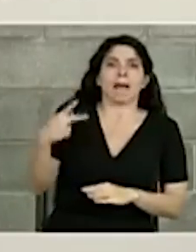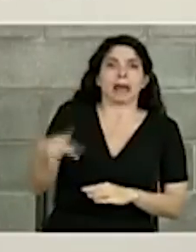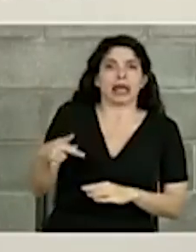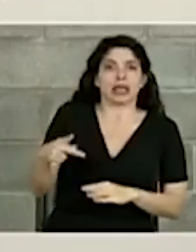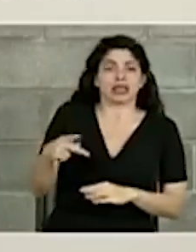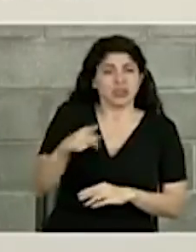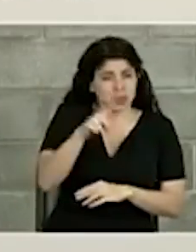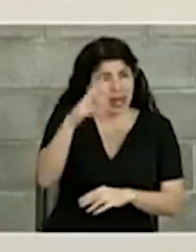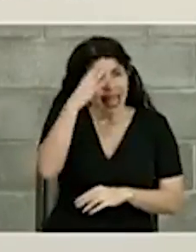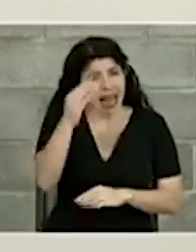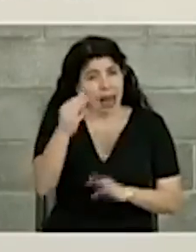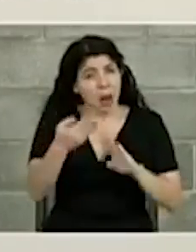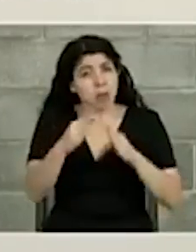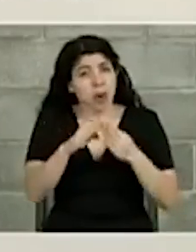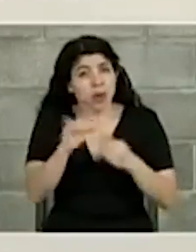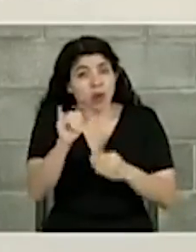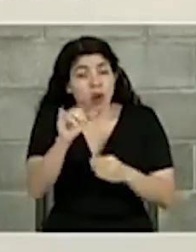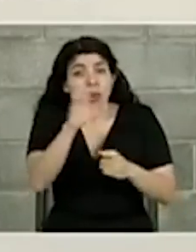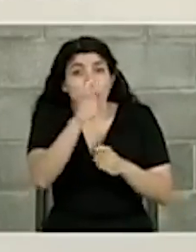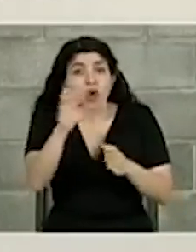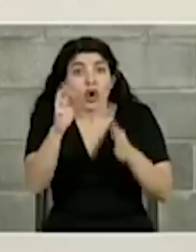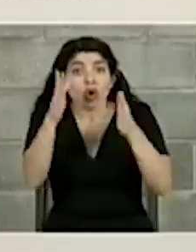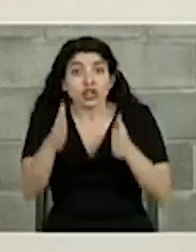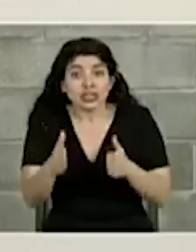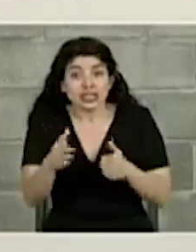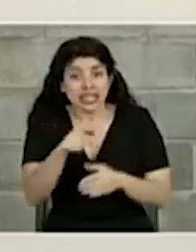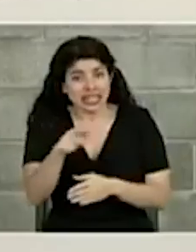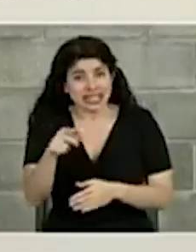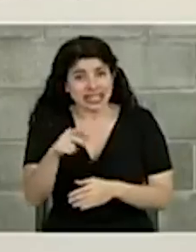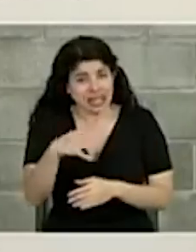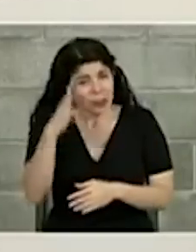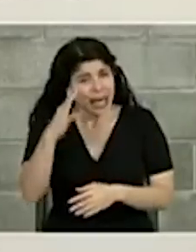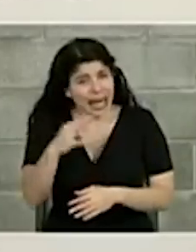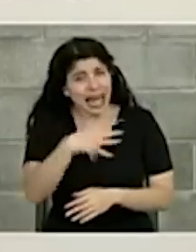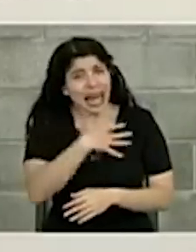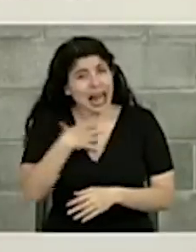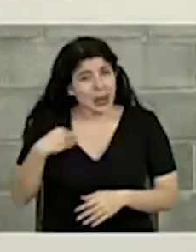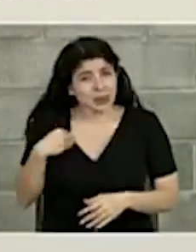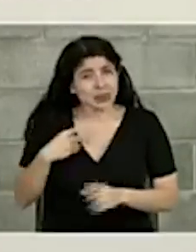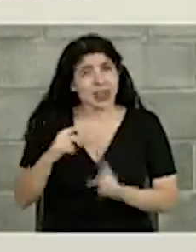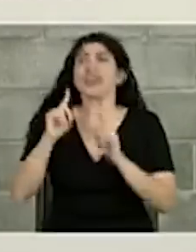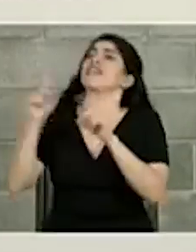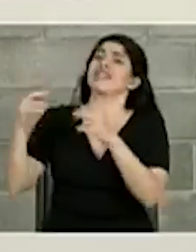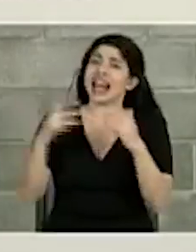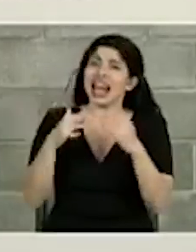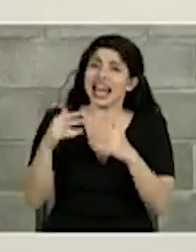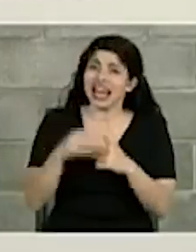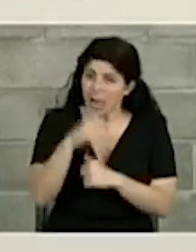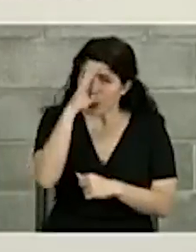¿Ustedes creen que a un pueblo como el pueblo costarricense le guste ir a la guerra?